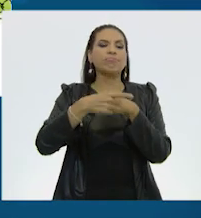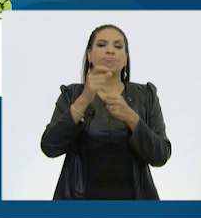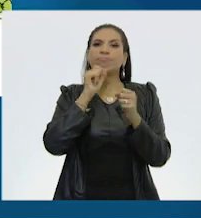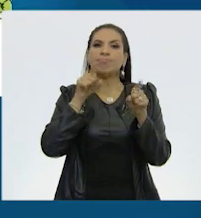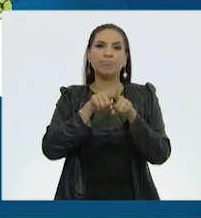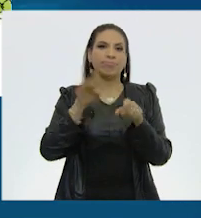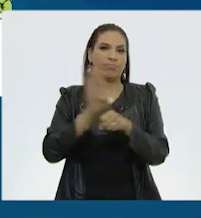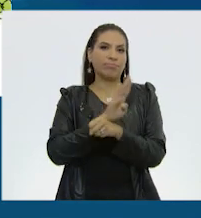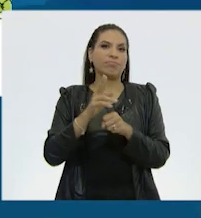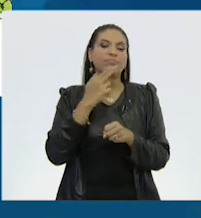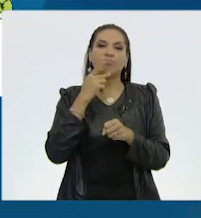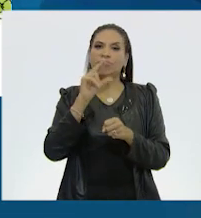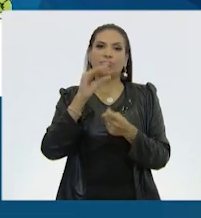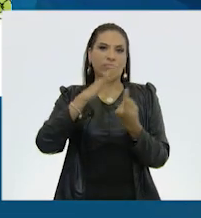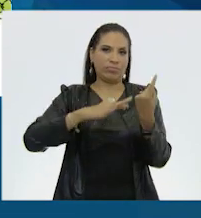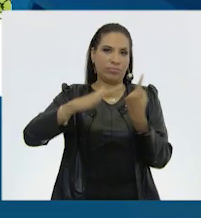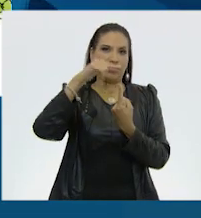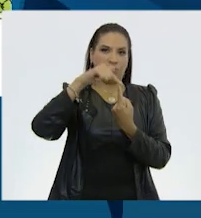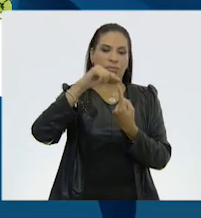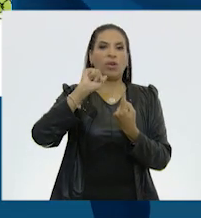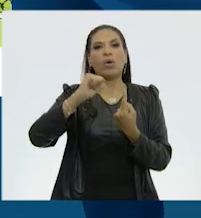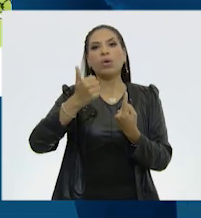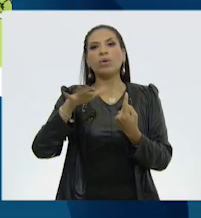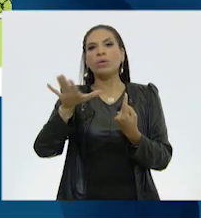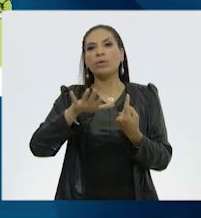los mismos beneficios ambientales que uno sano.